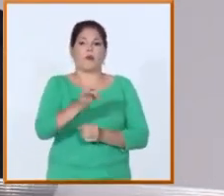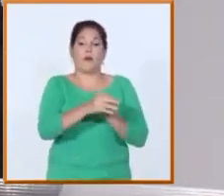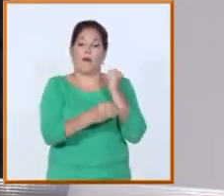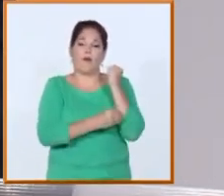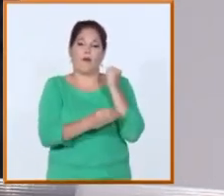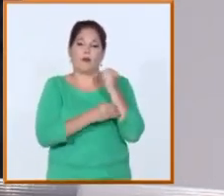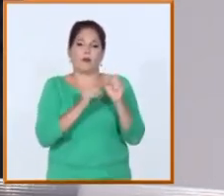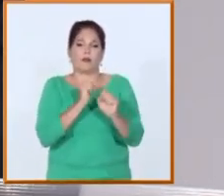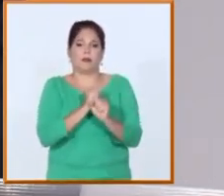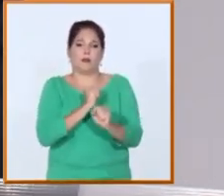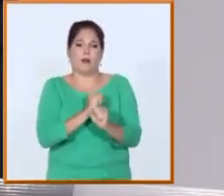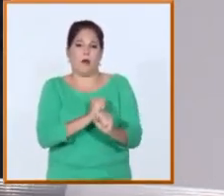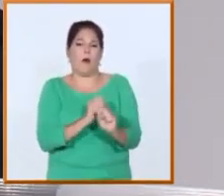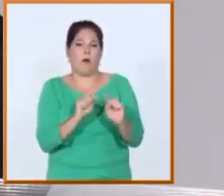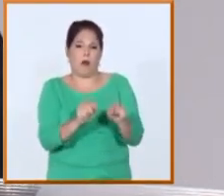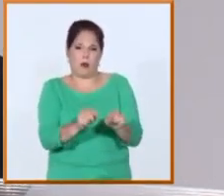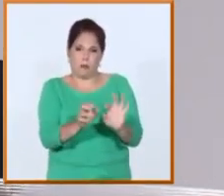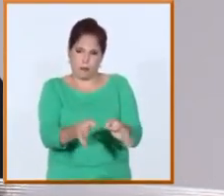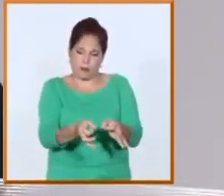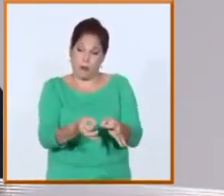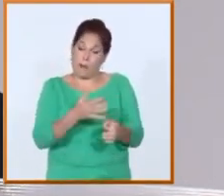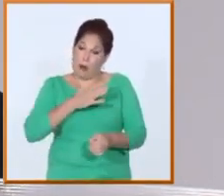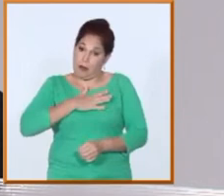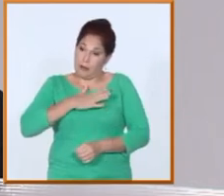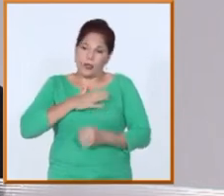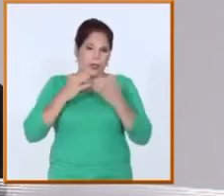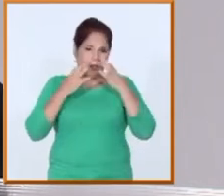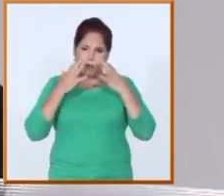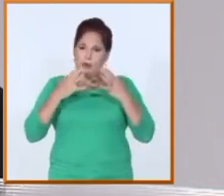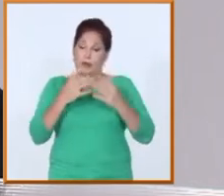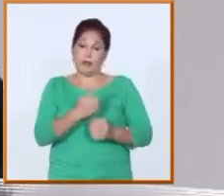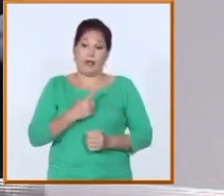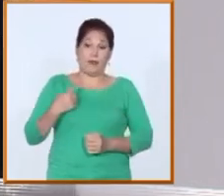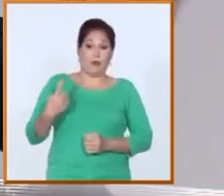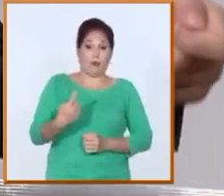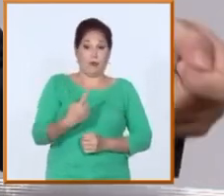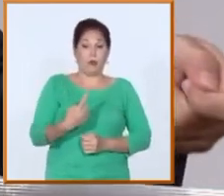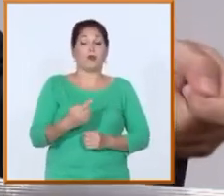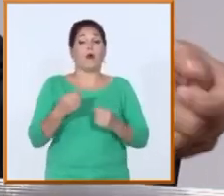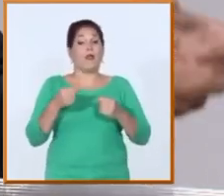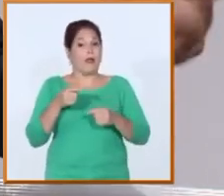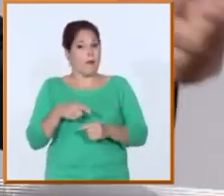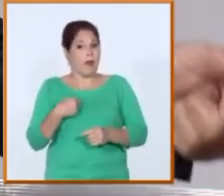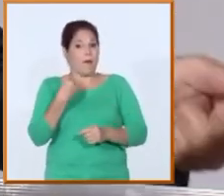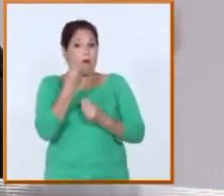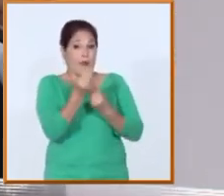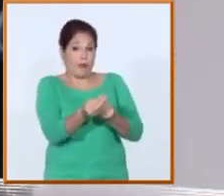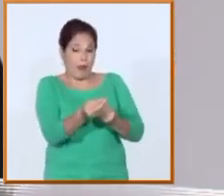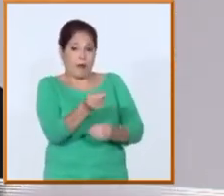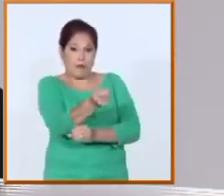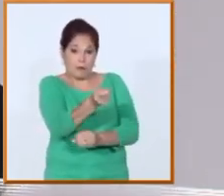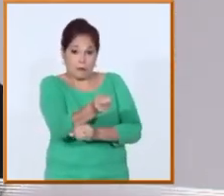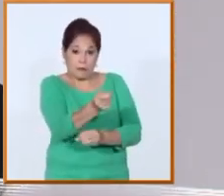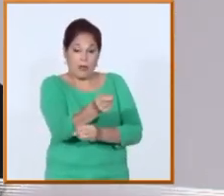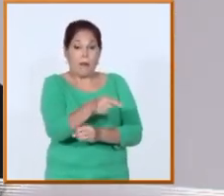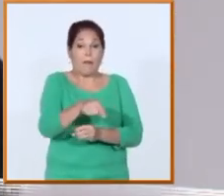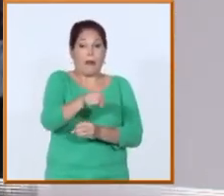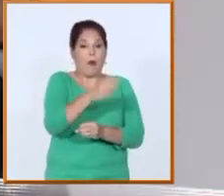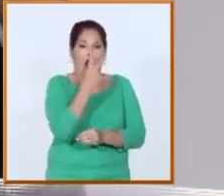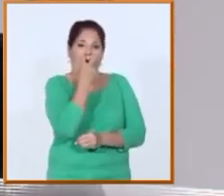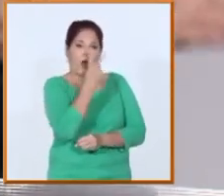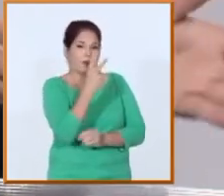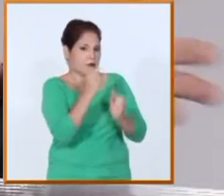en las provincias y yo creo que eso son entidades nuestras que están jugando un gran papel que tenemos que fortalecer que atender de una manera diferenciada